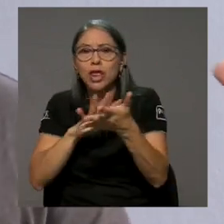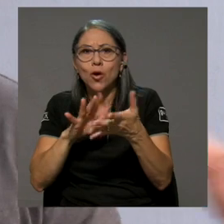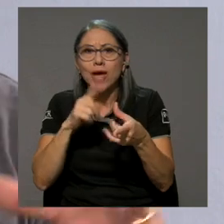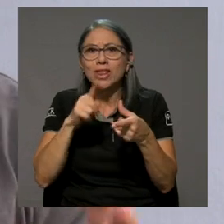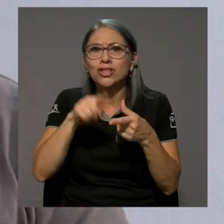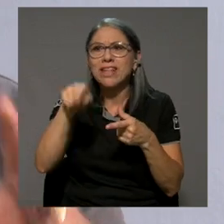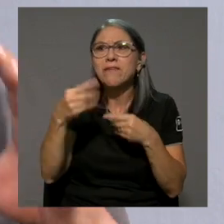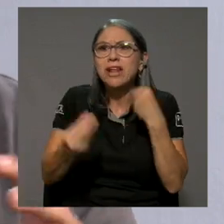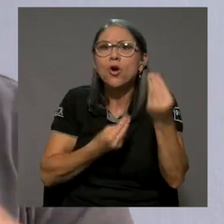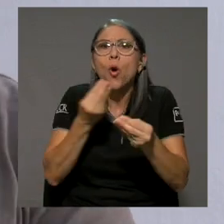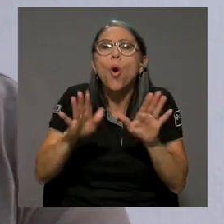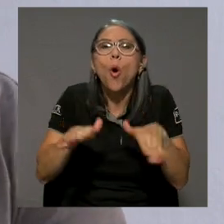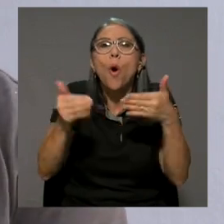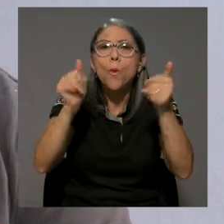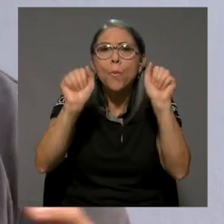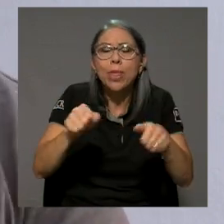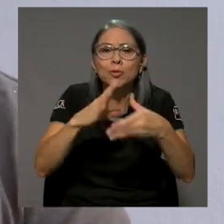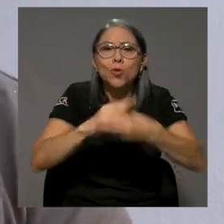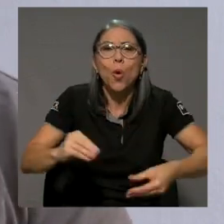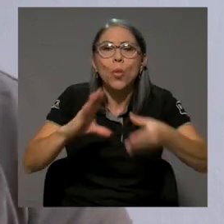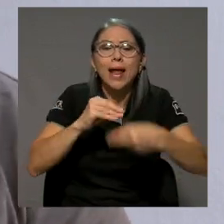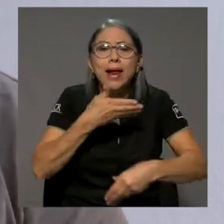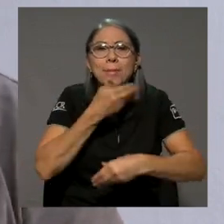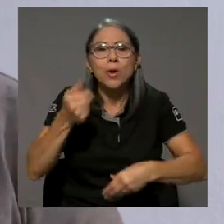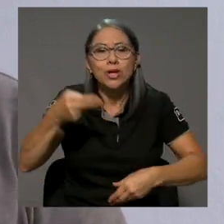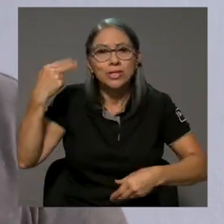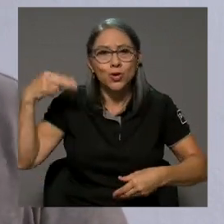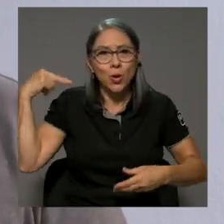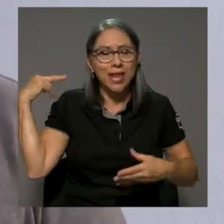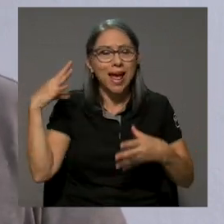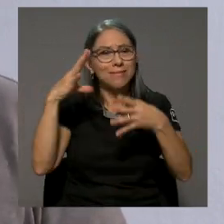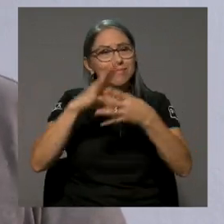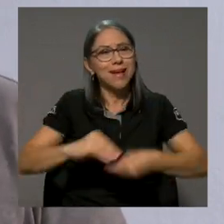entonces tú tienes que juntar todo eso para ver cómo podemos contar la mejor historia.